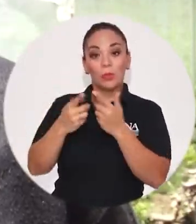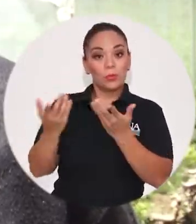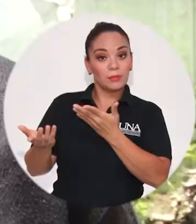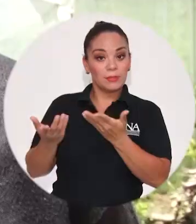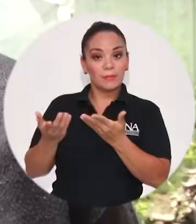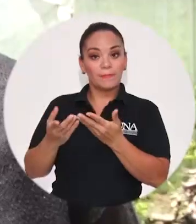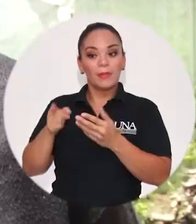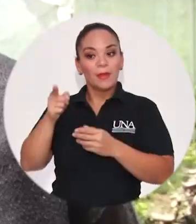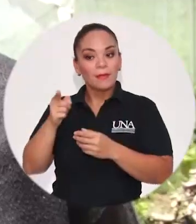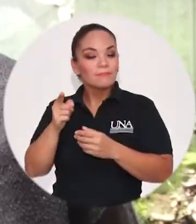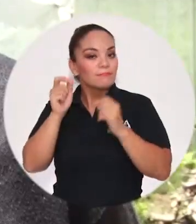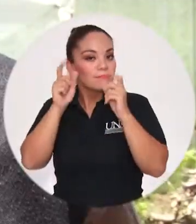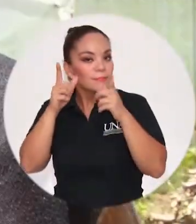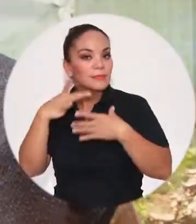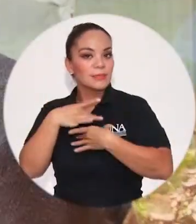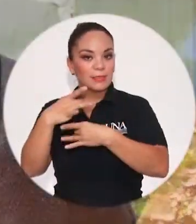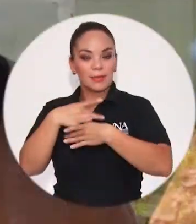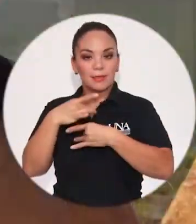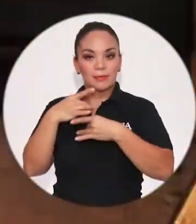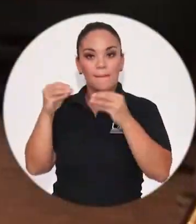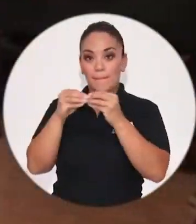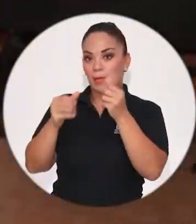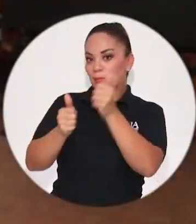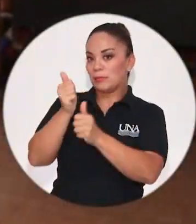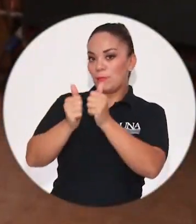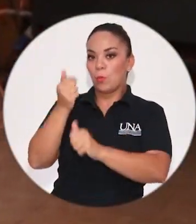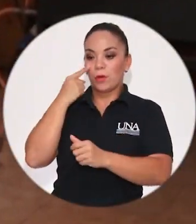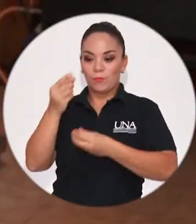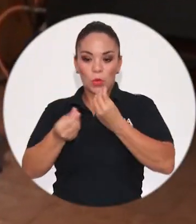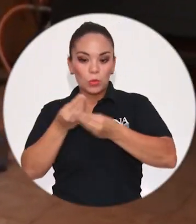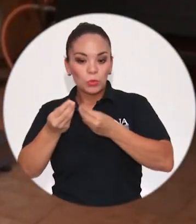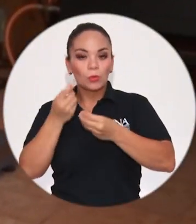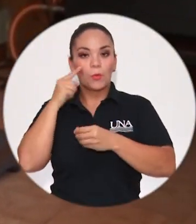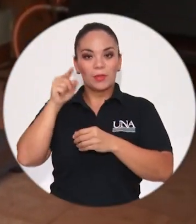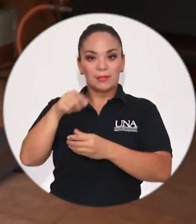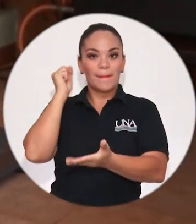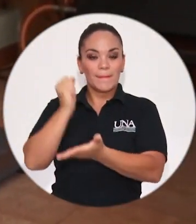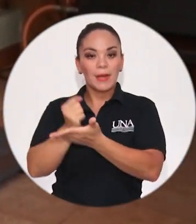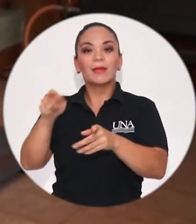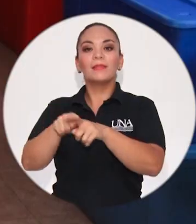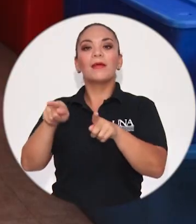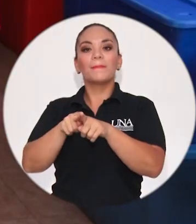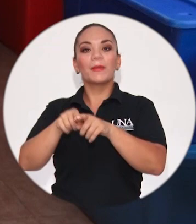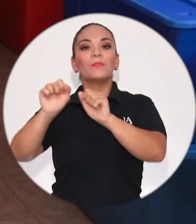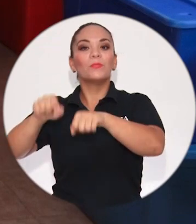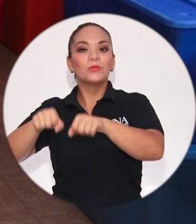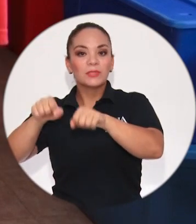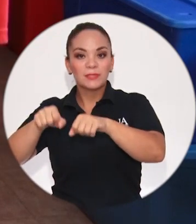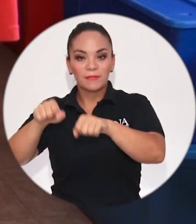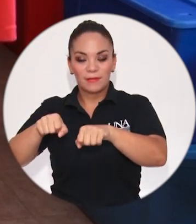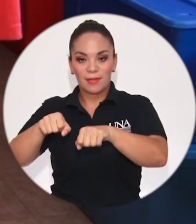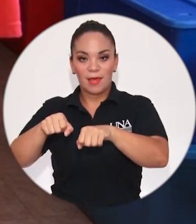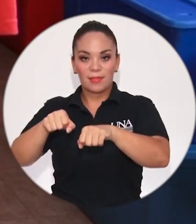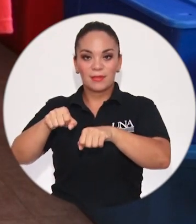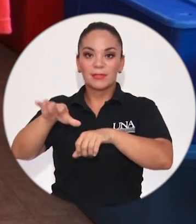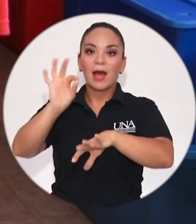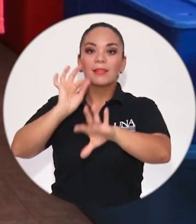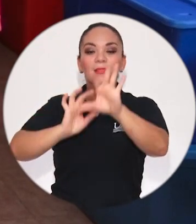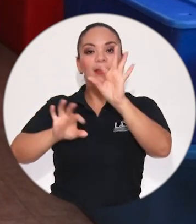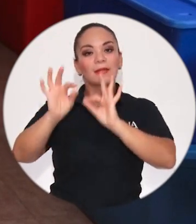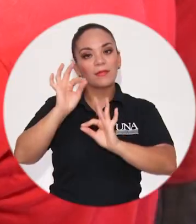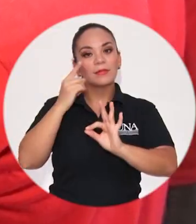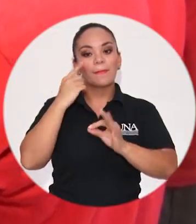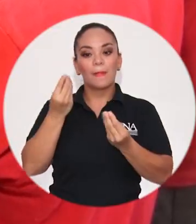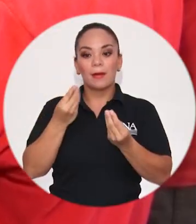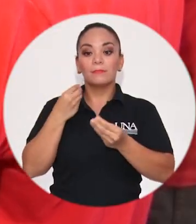Terra Azul la cosecha, la cosecha, que se entienda, la verdad, la cosecha como